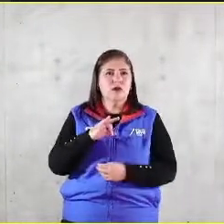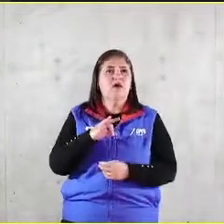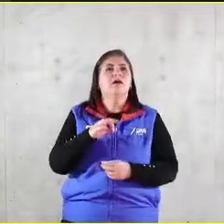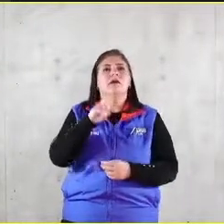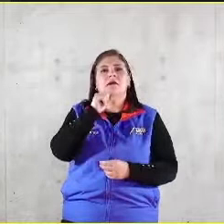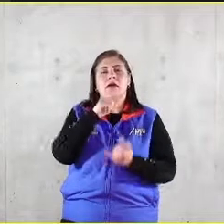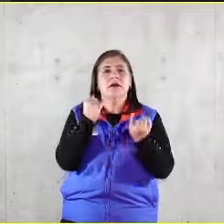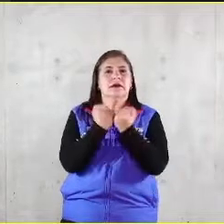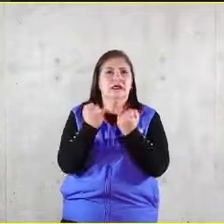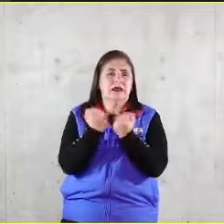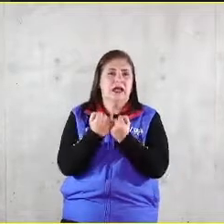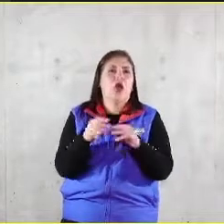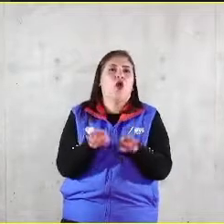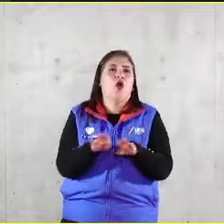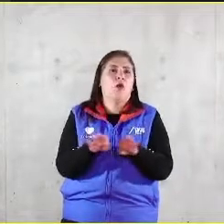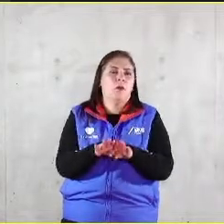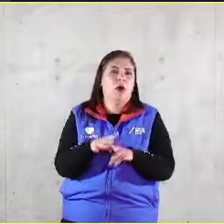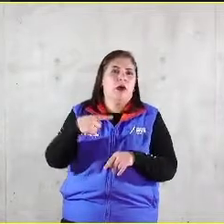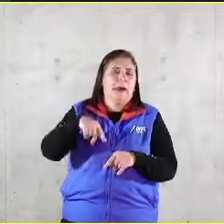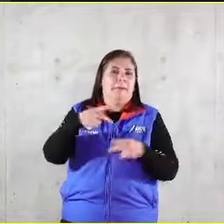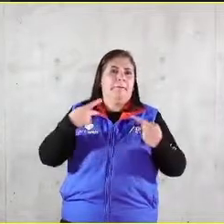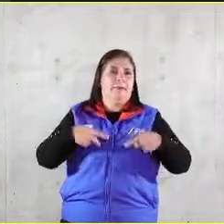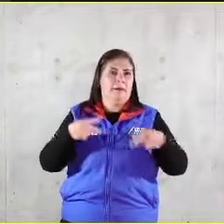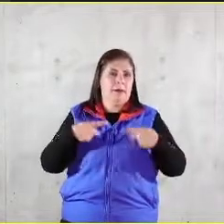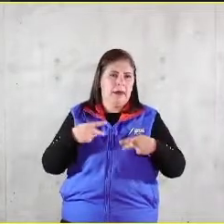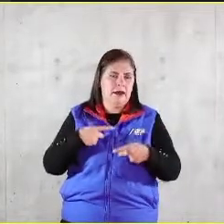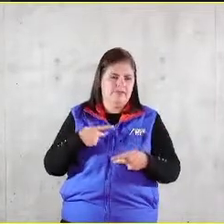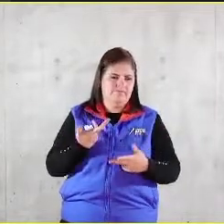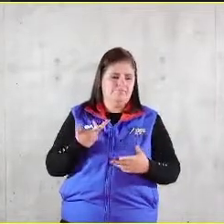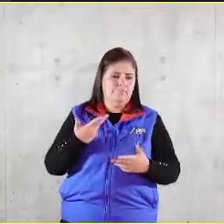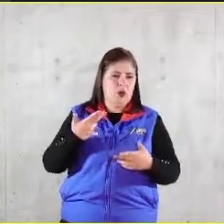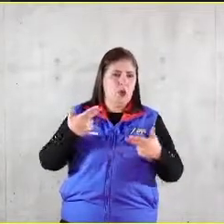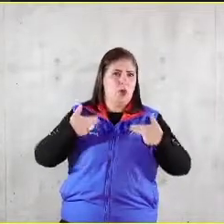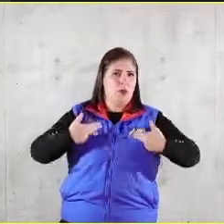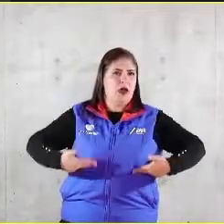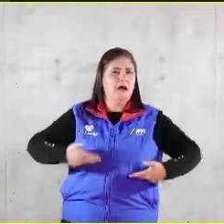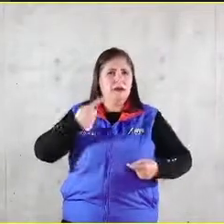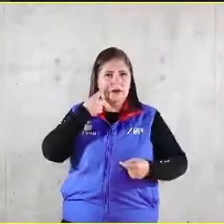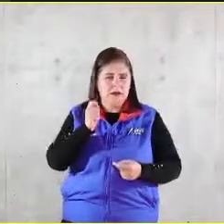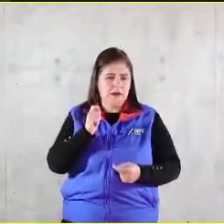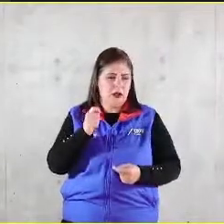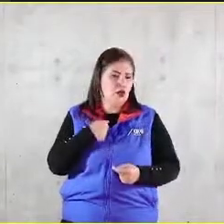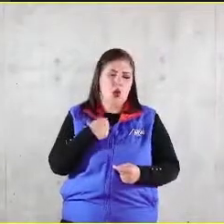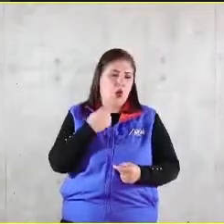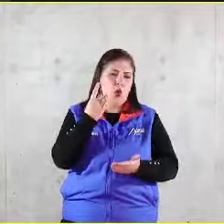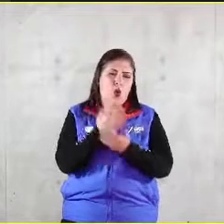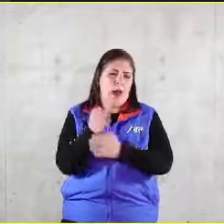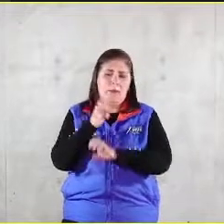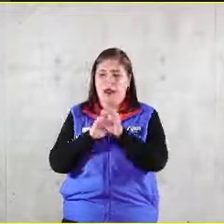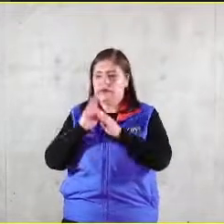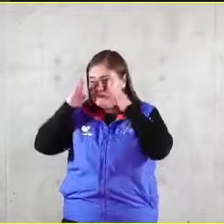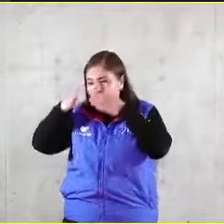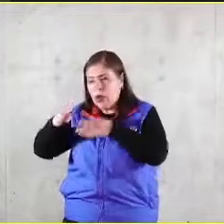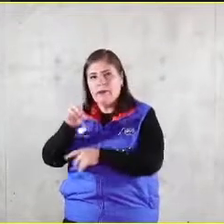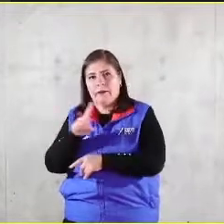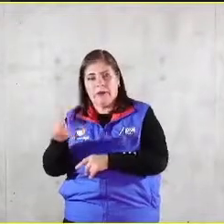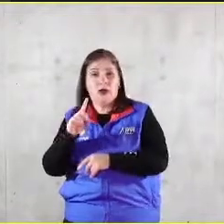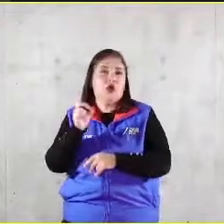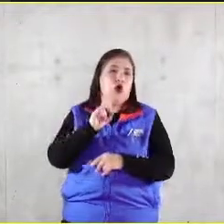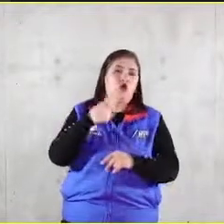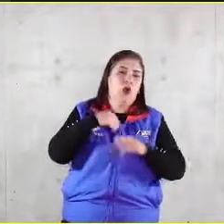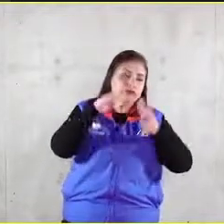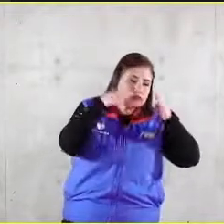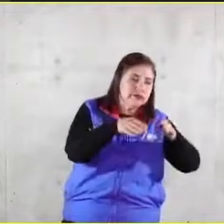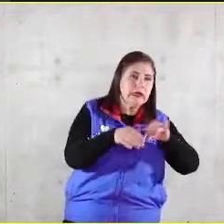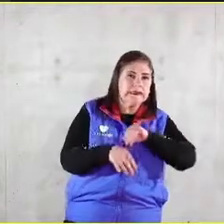desarrollo integral del ser humano y hay quien dice pues yo en la empresa solamente la parte derecha y hay quien dice solamente la